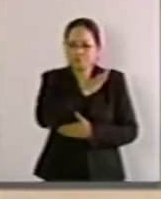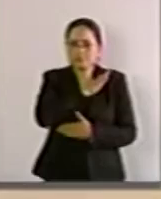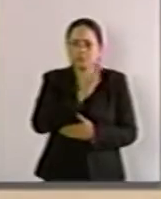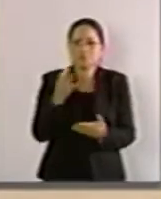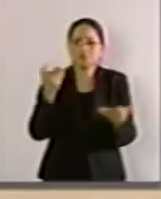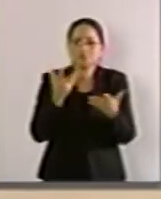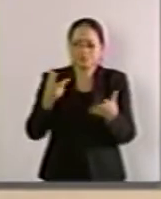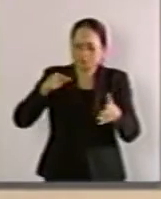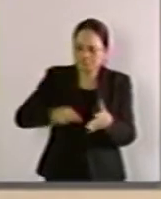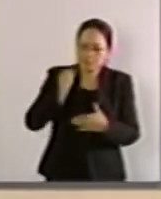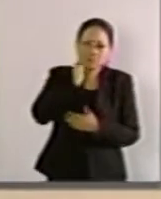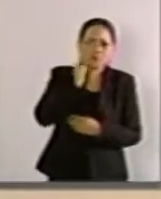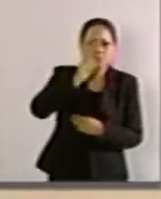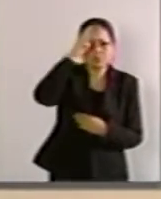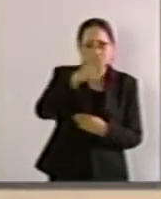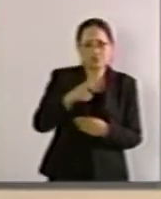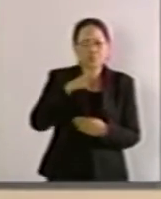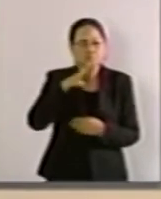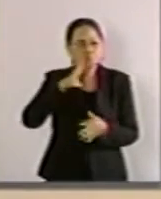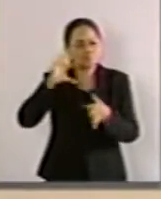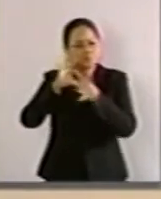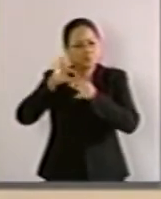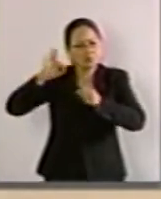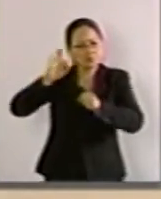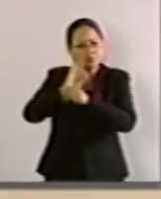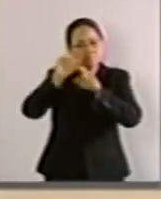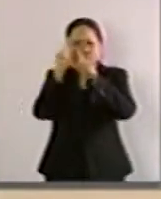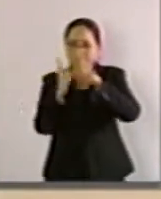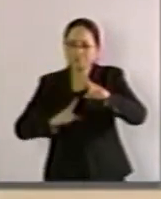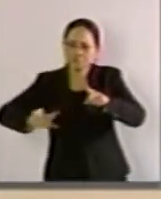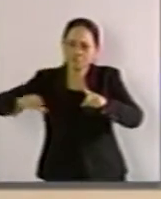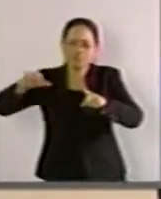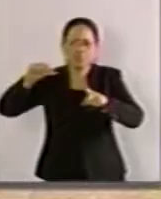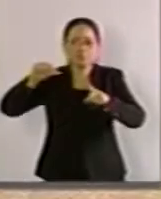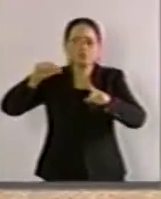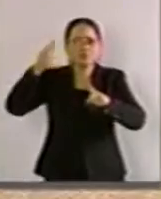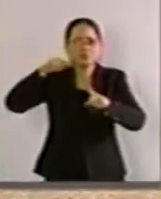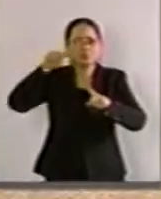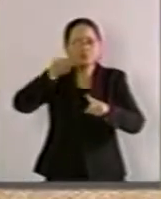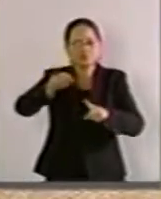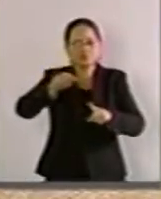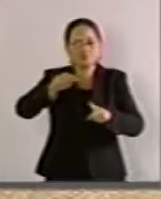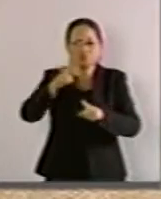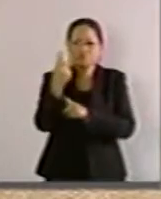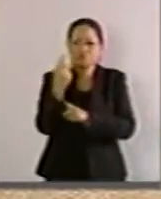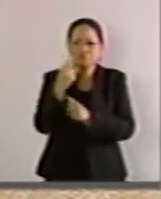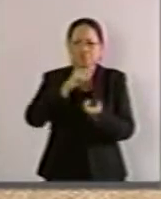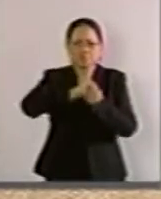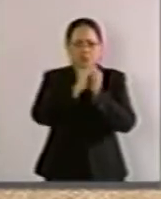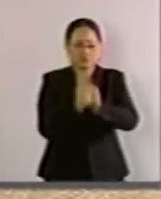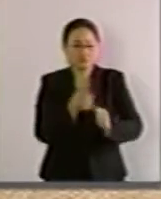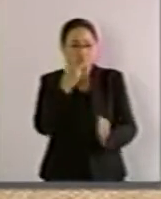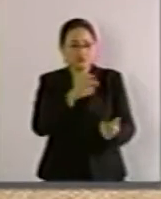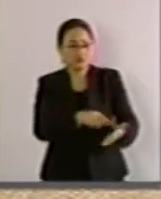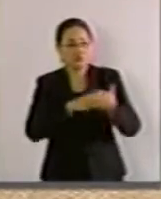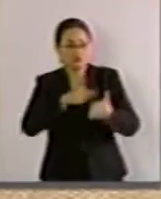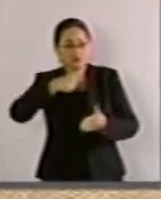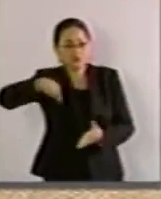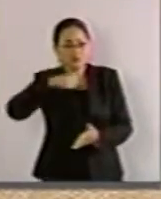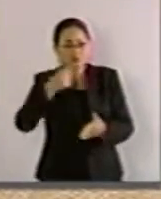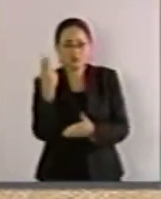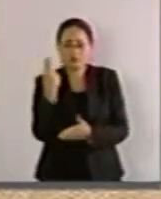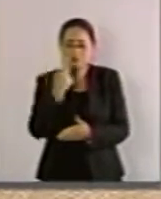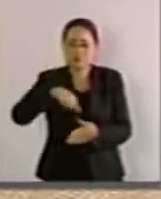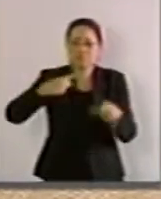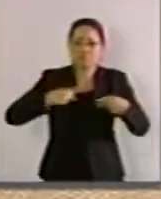aquí desde el Senado de la República una cruzada nacional para que la televisión se convierta en la herramienta que requerimos nosotros los